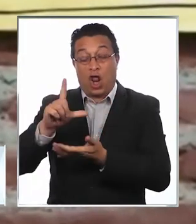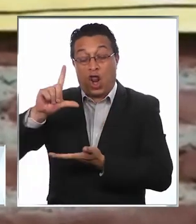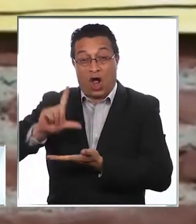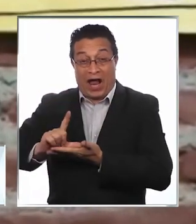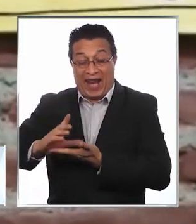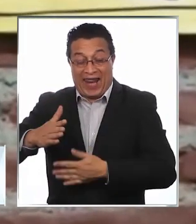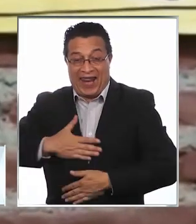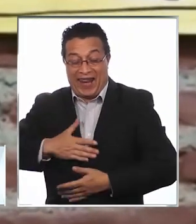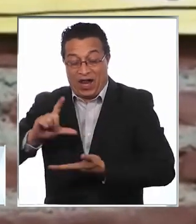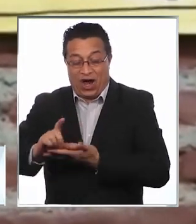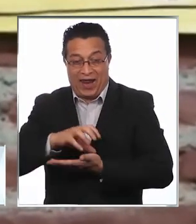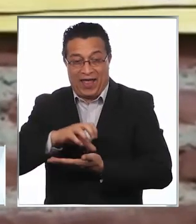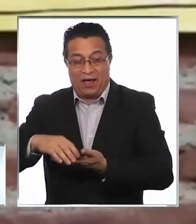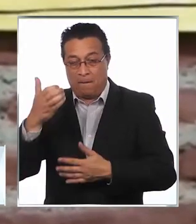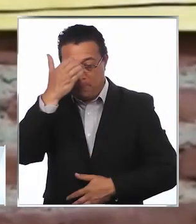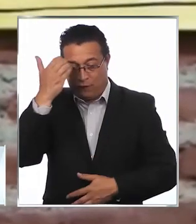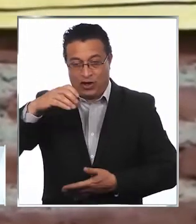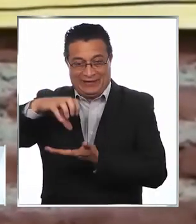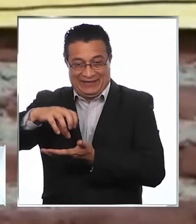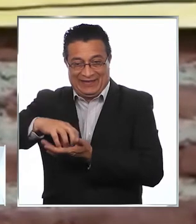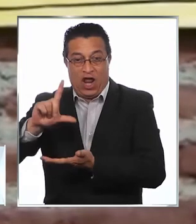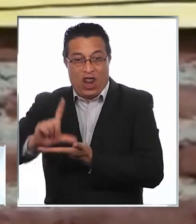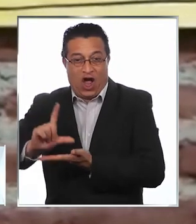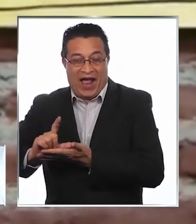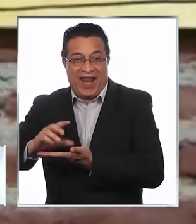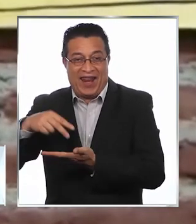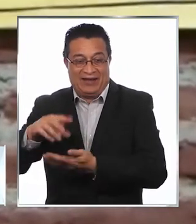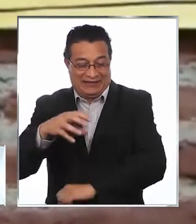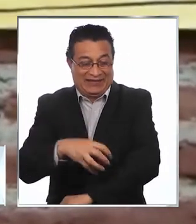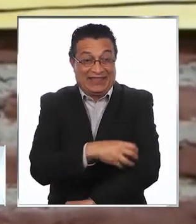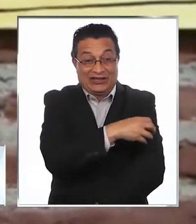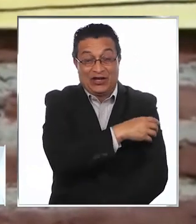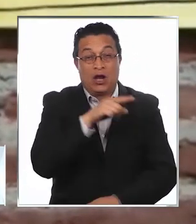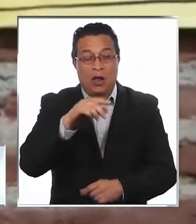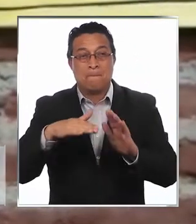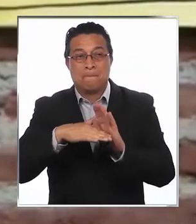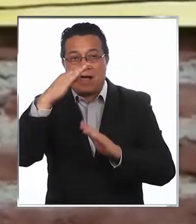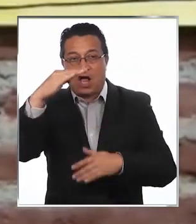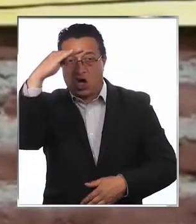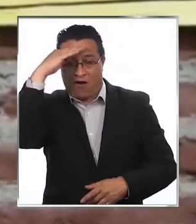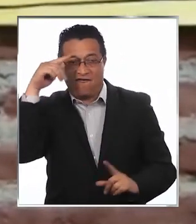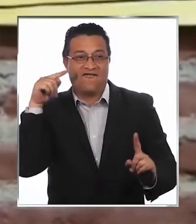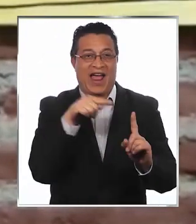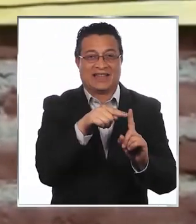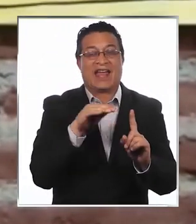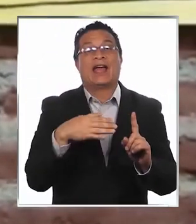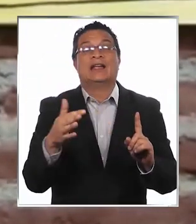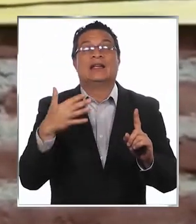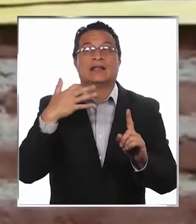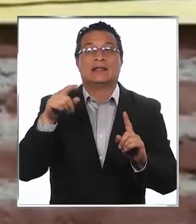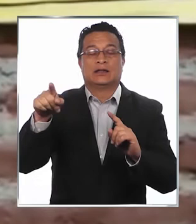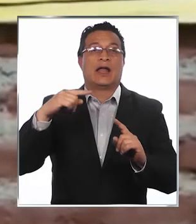hecha por profesionales locales es no solamente más confiable que la que